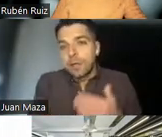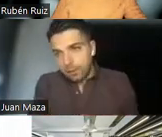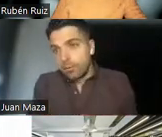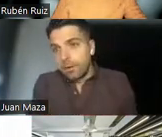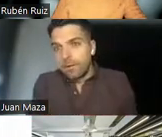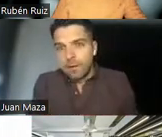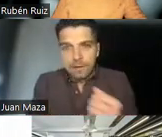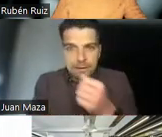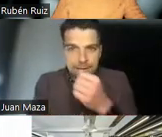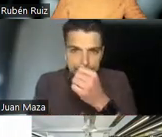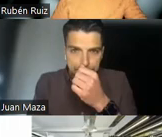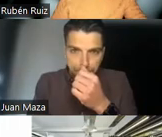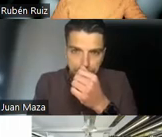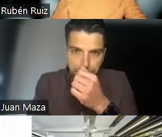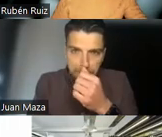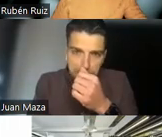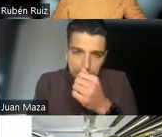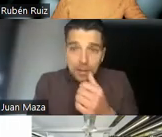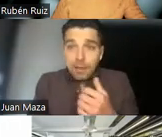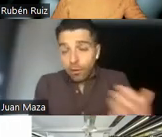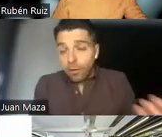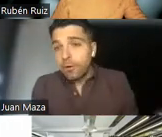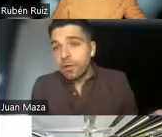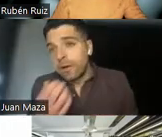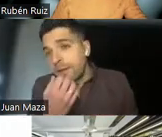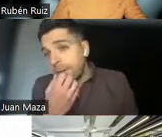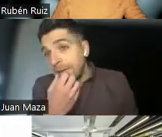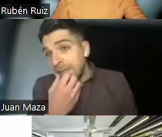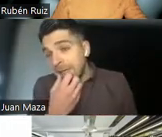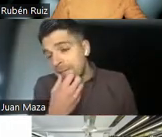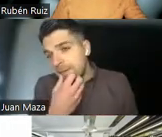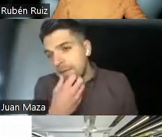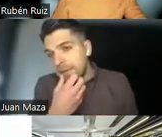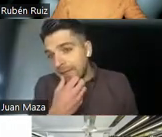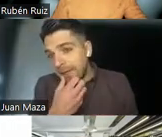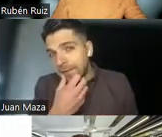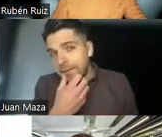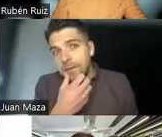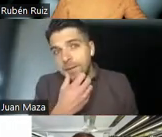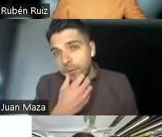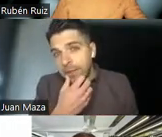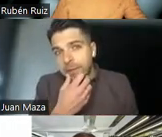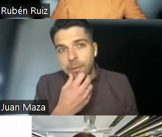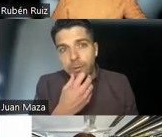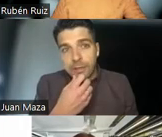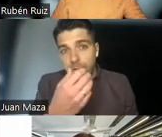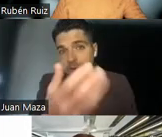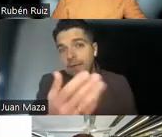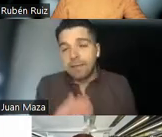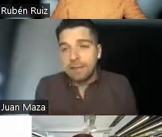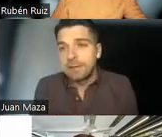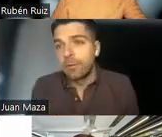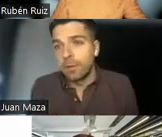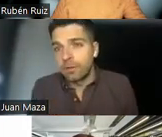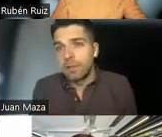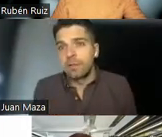que son más difíciles de tratar. Luego hacemos resonancias magnéticas y tal. ¿Por qué? Pues porque tenemos que